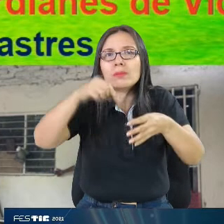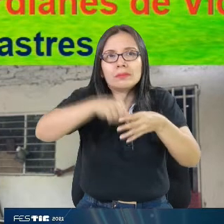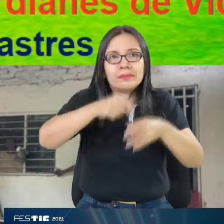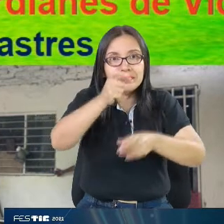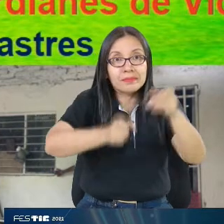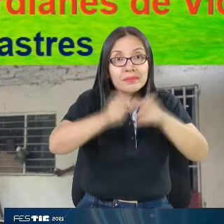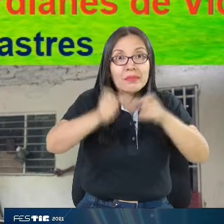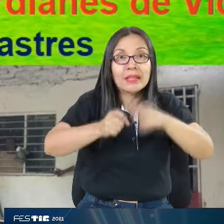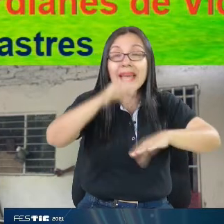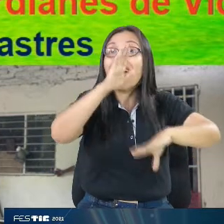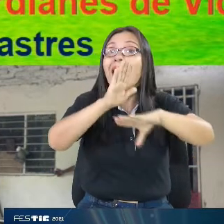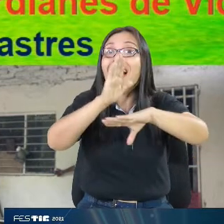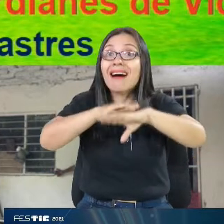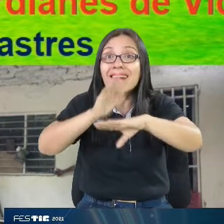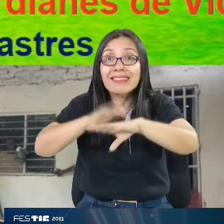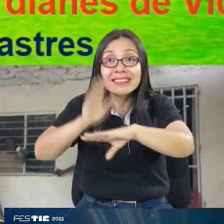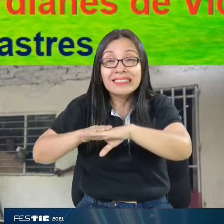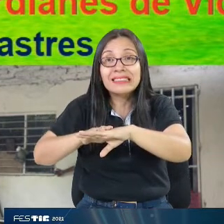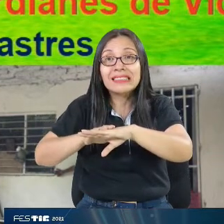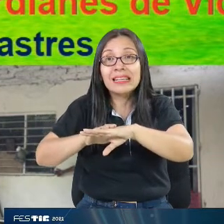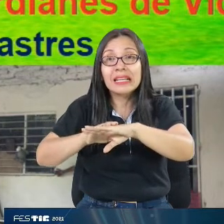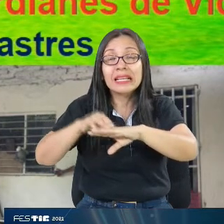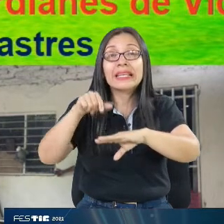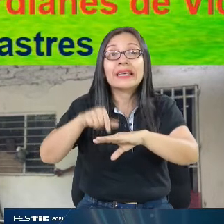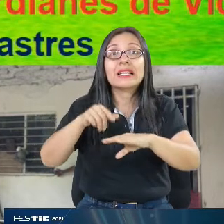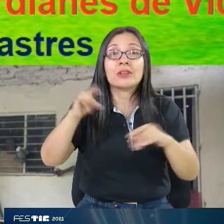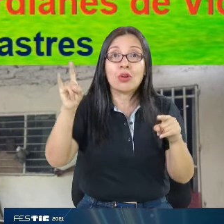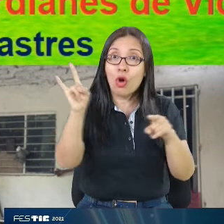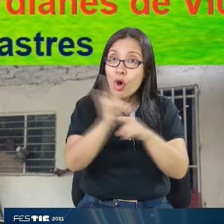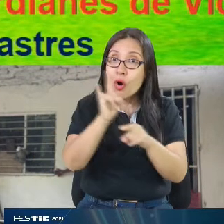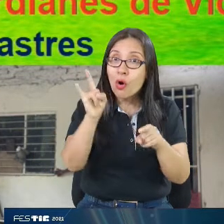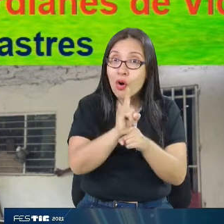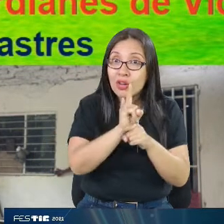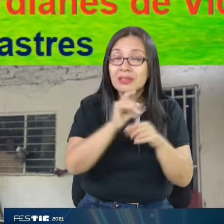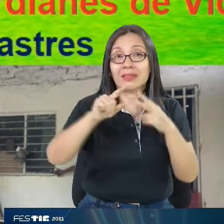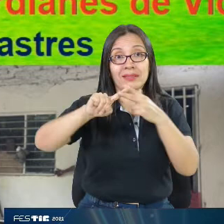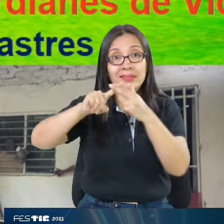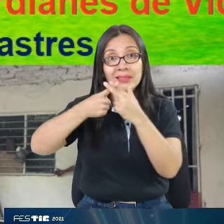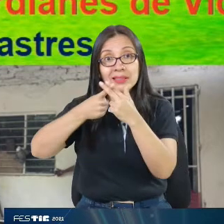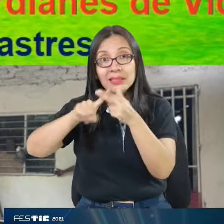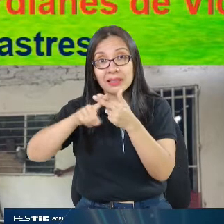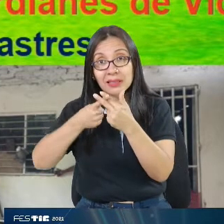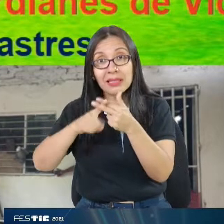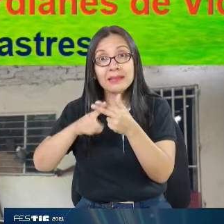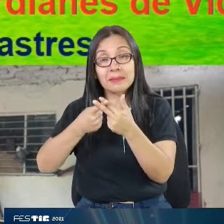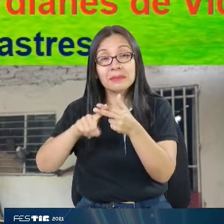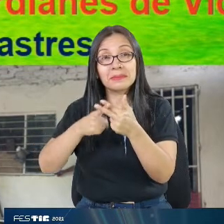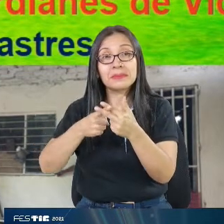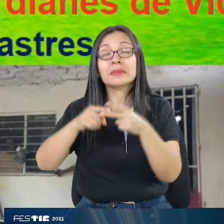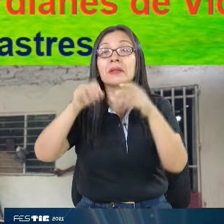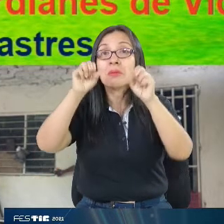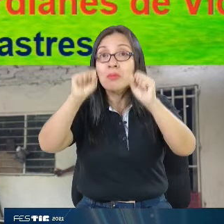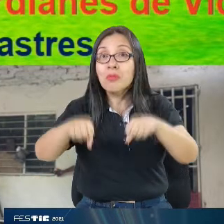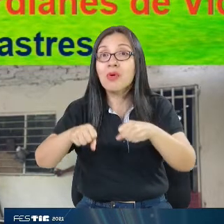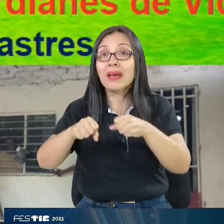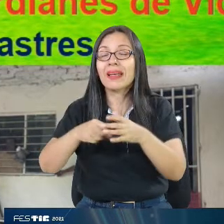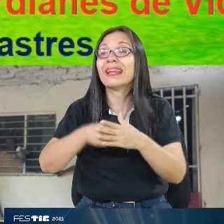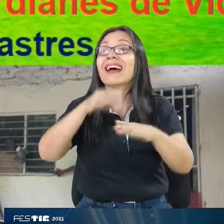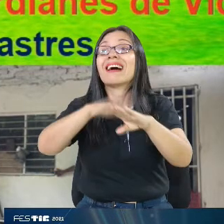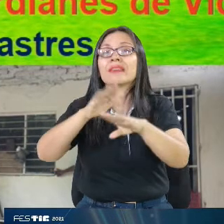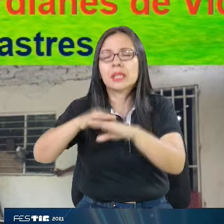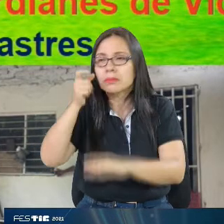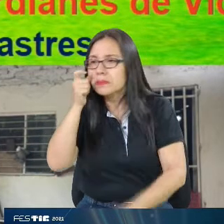Y son personas que hagan el uso y apropiación de estas herramientas y que generen también alertas.